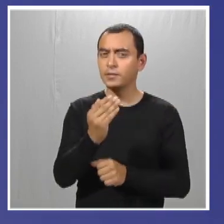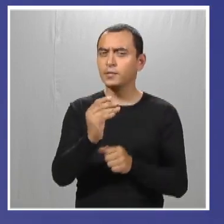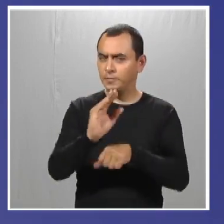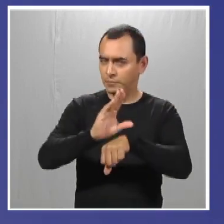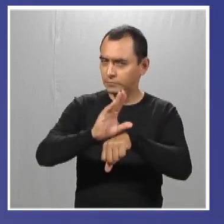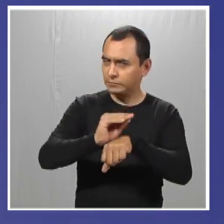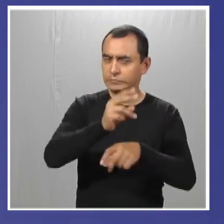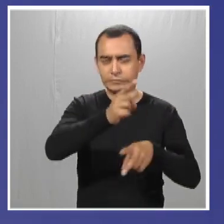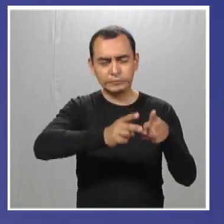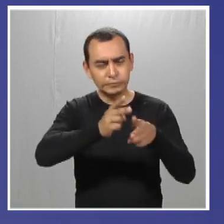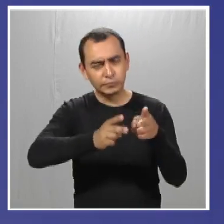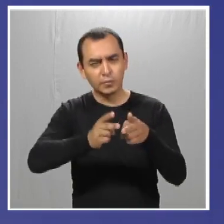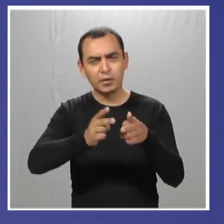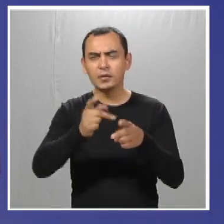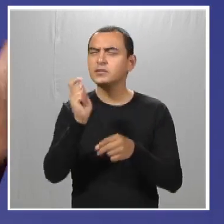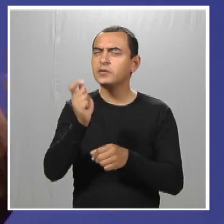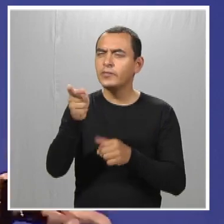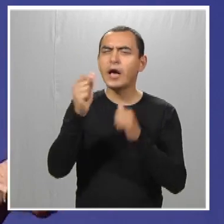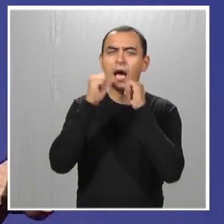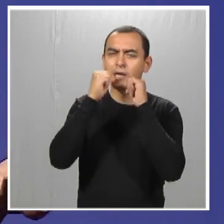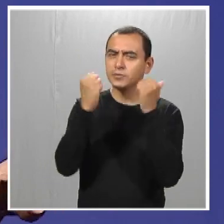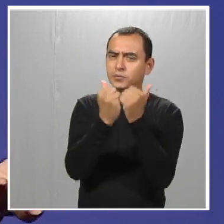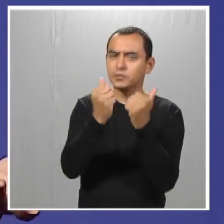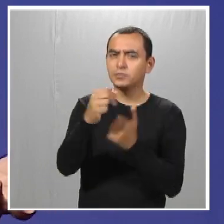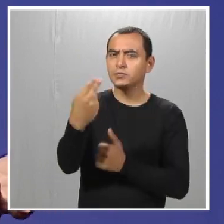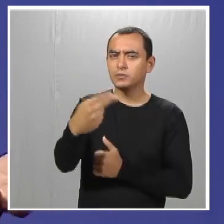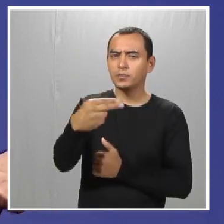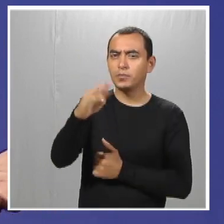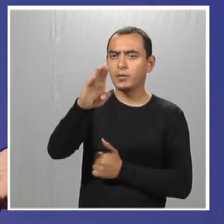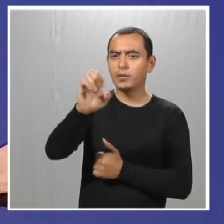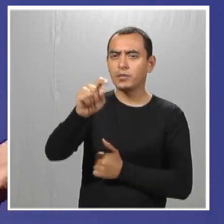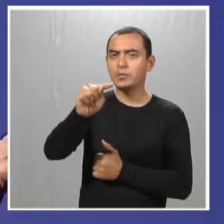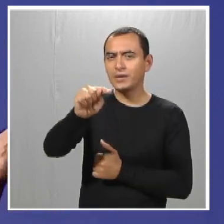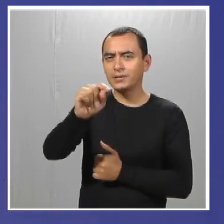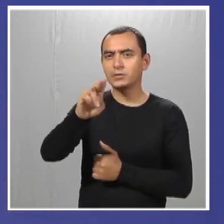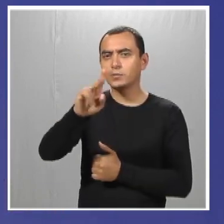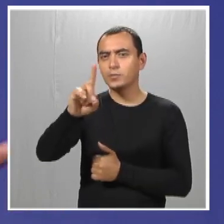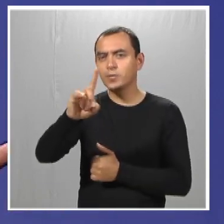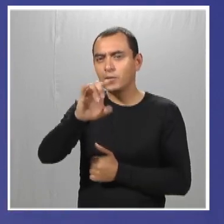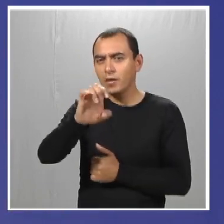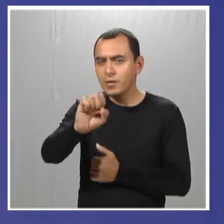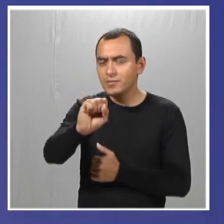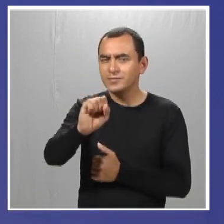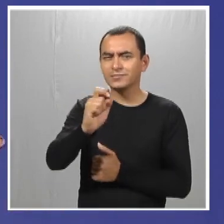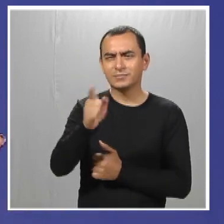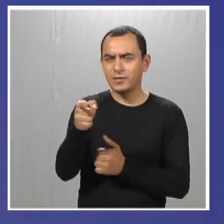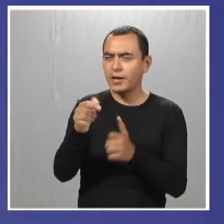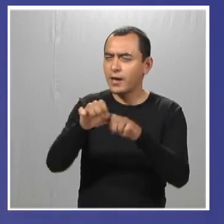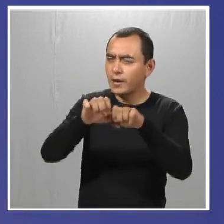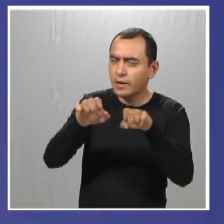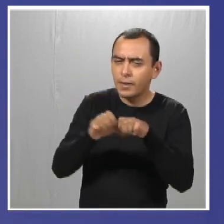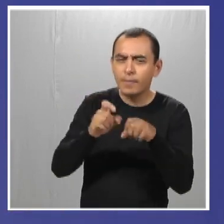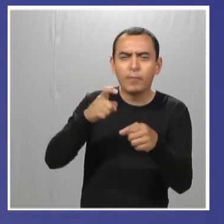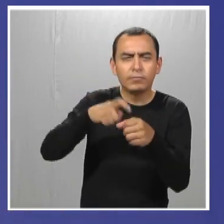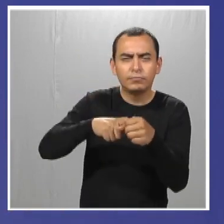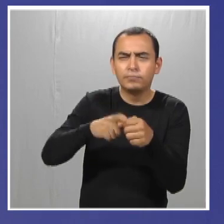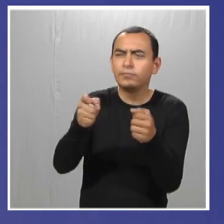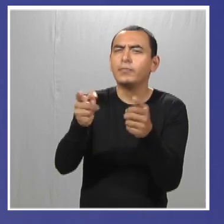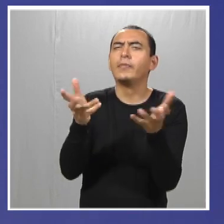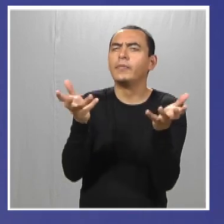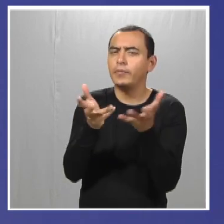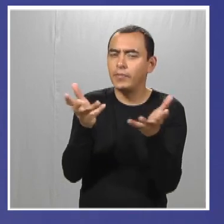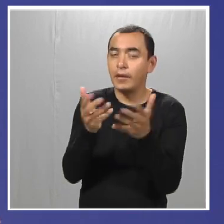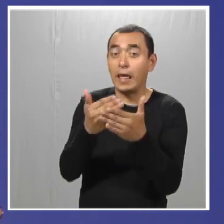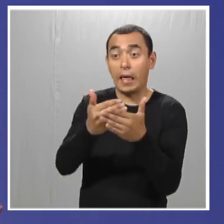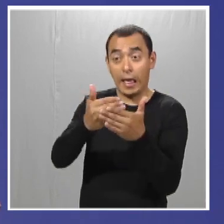Bueno, déjenme platicarles acerca de Best Buddies. Tuvimos la oportunidad de conocer parte del equipo, de quienes lo integran y qué es lo que hacen.